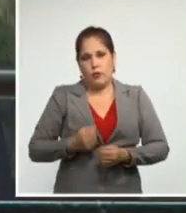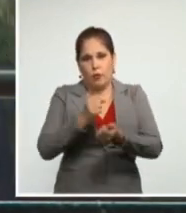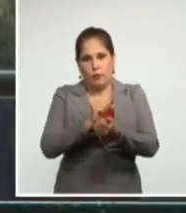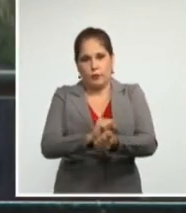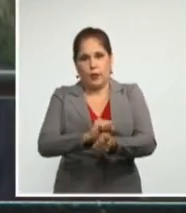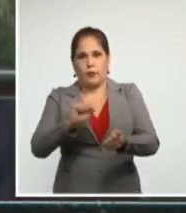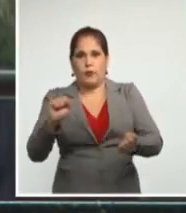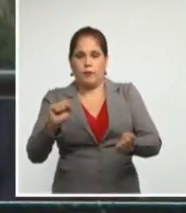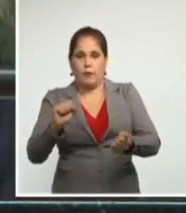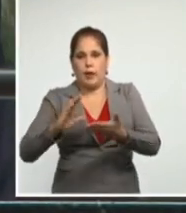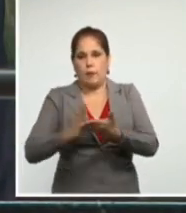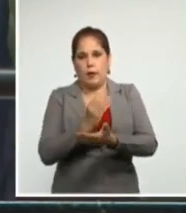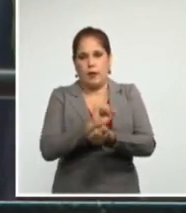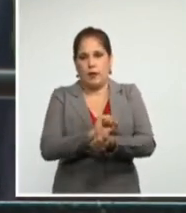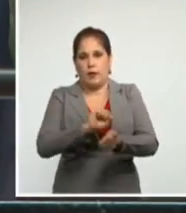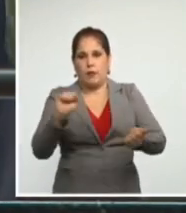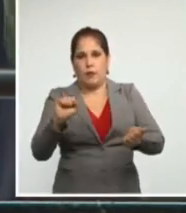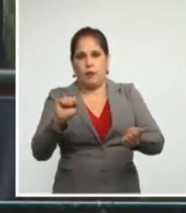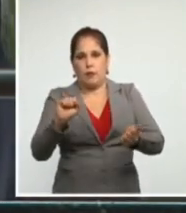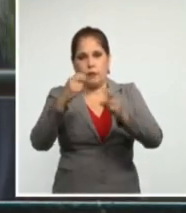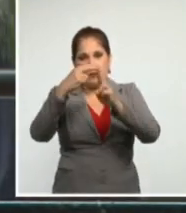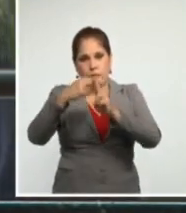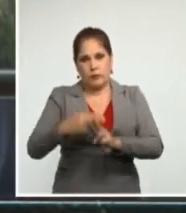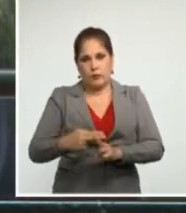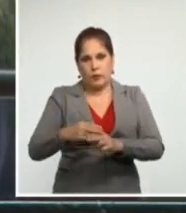de los Estados Unidos.